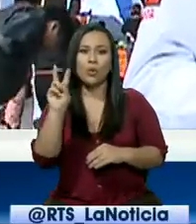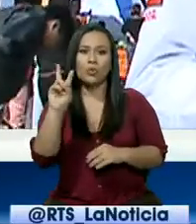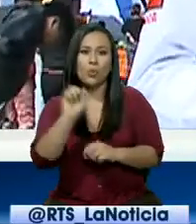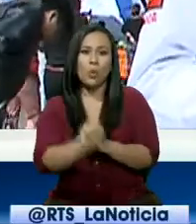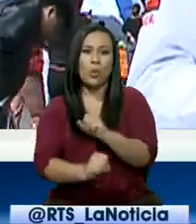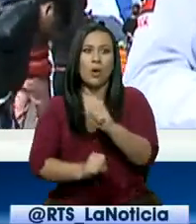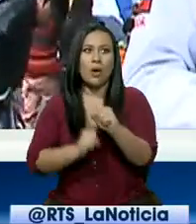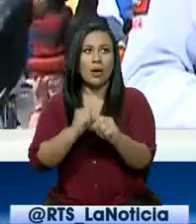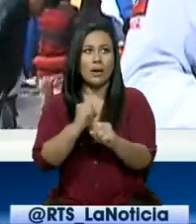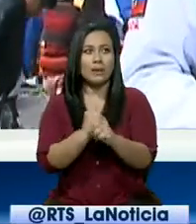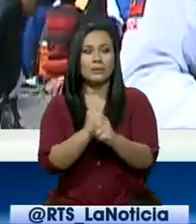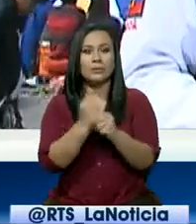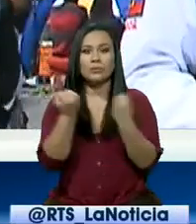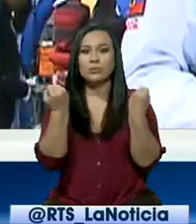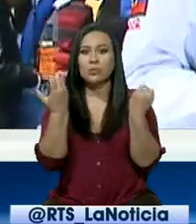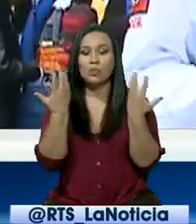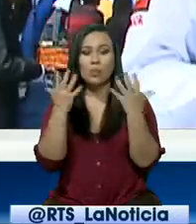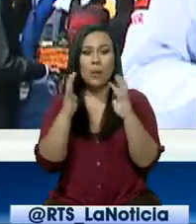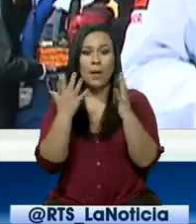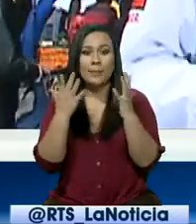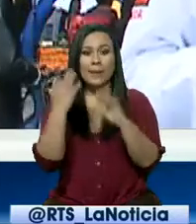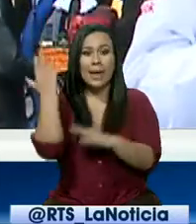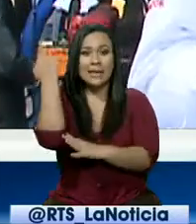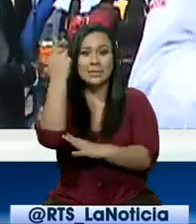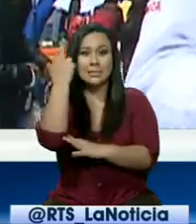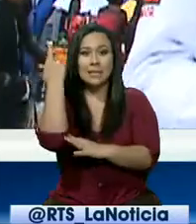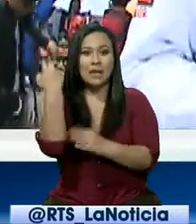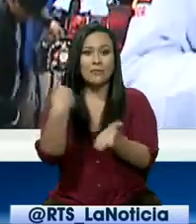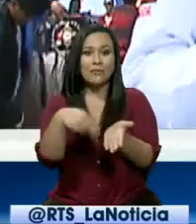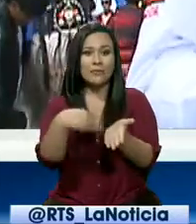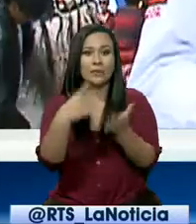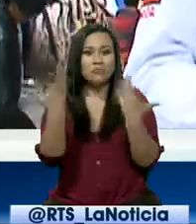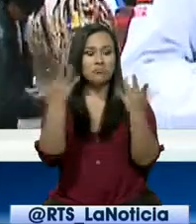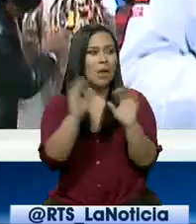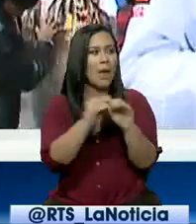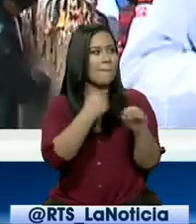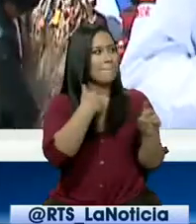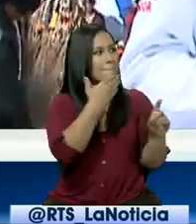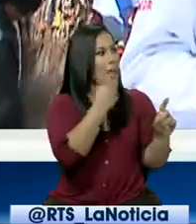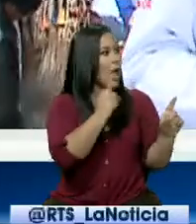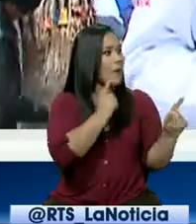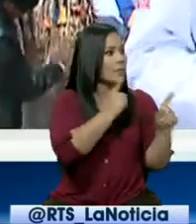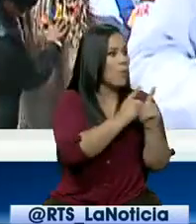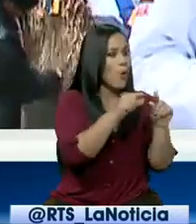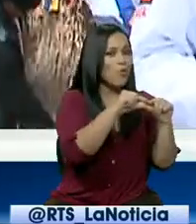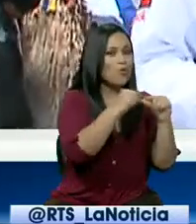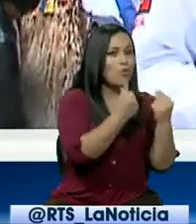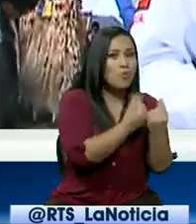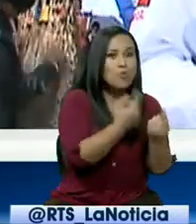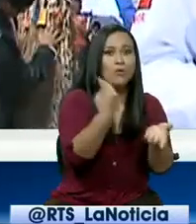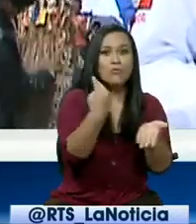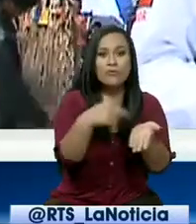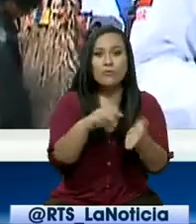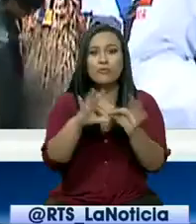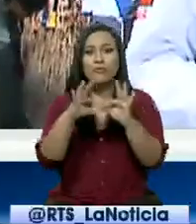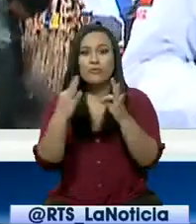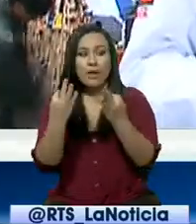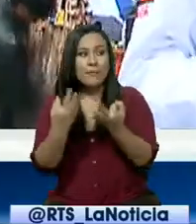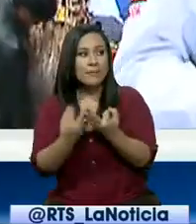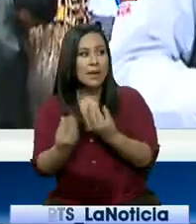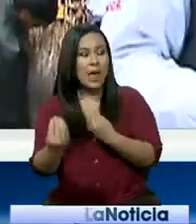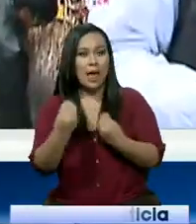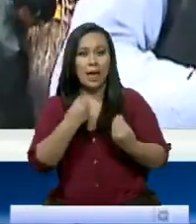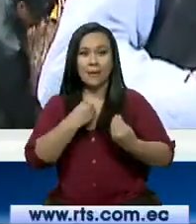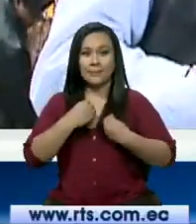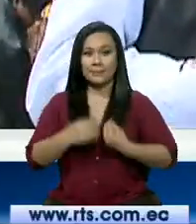ausencia de celebraciones. Entonces, empezaron familias, personas, grupos de músicos a